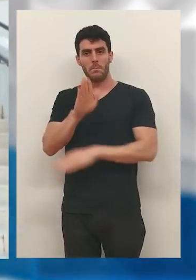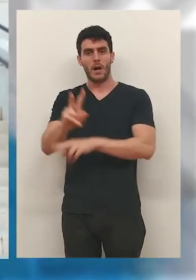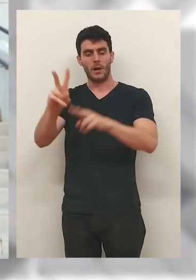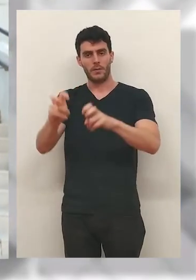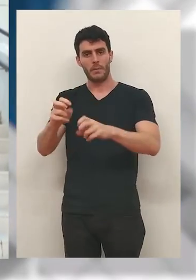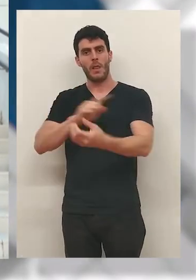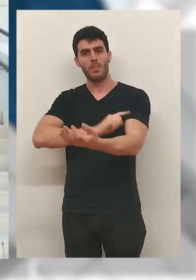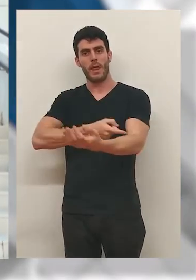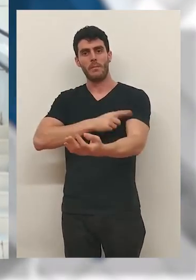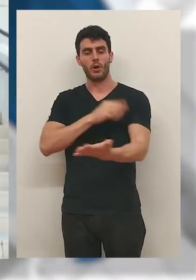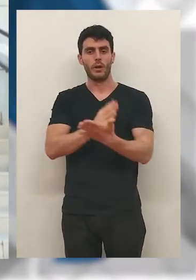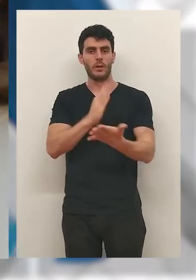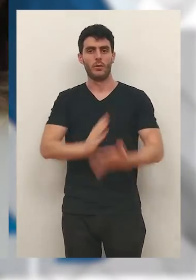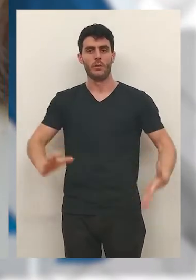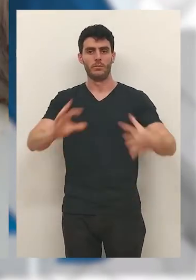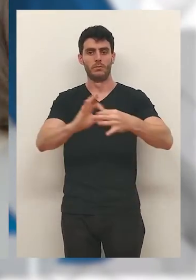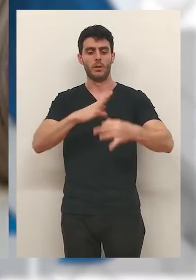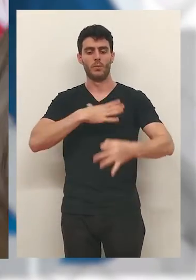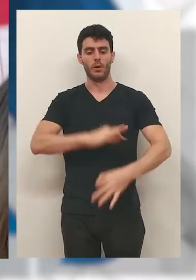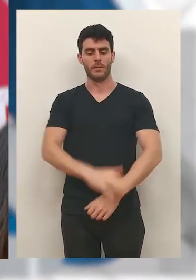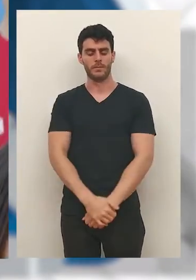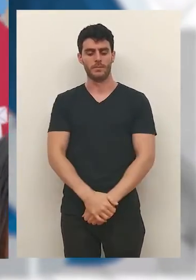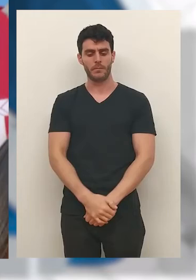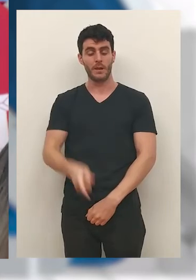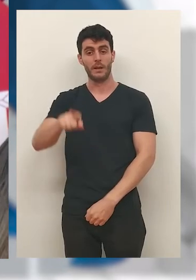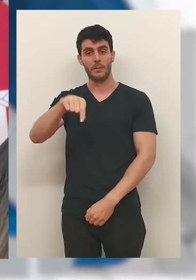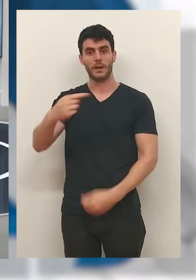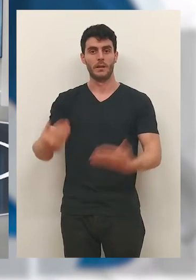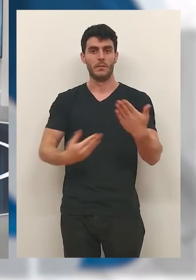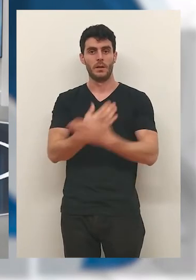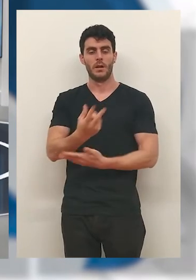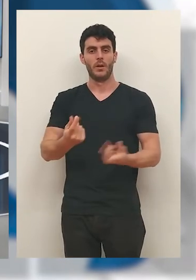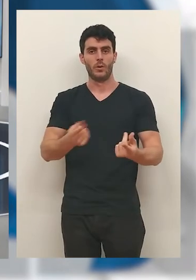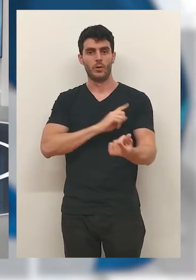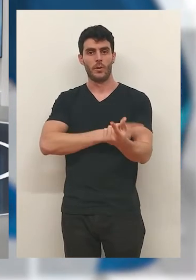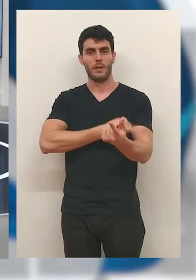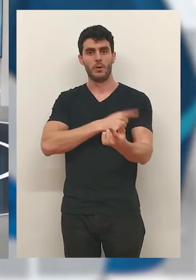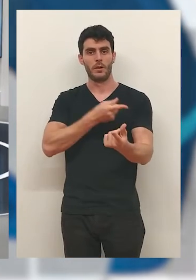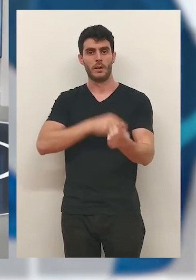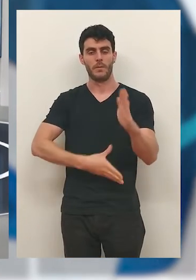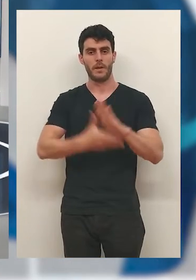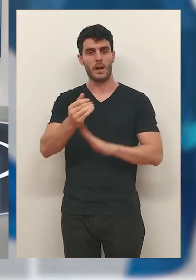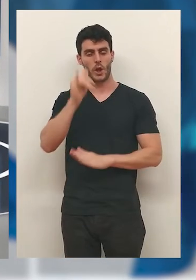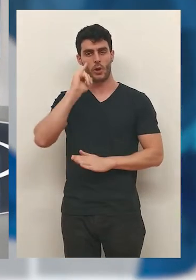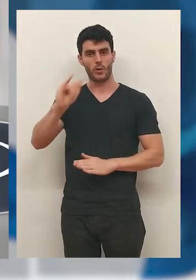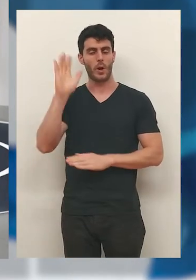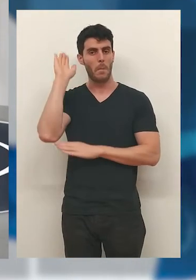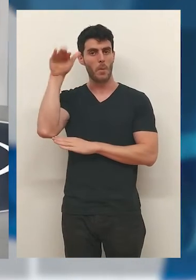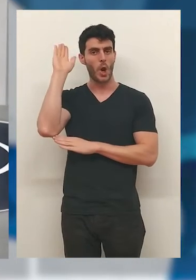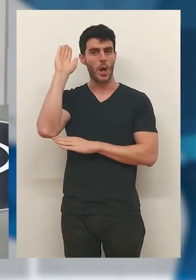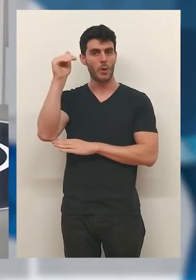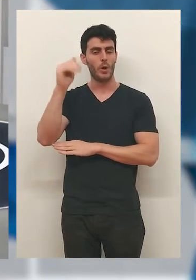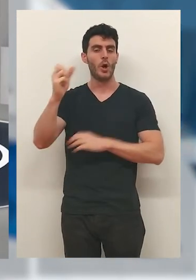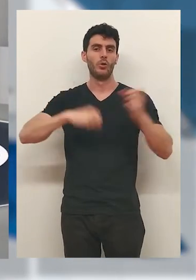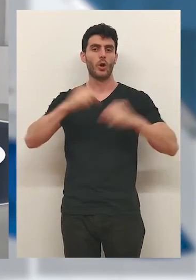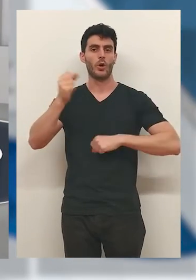son un claro ejemplo de cómo conciliar el deporte con los estudios. También esta mañana Logroño Deporte y la Federación Riojana